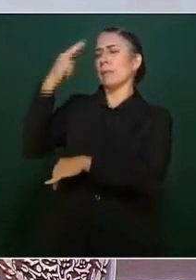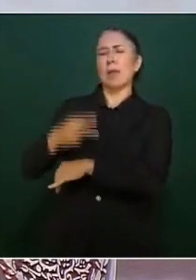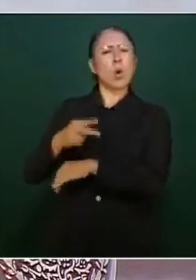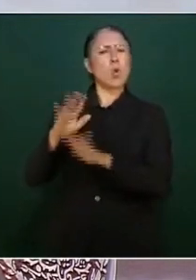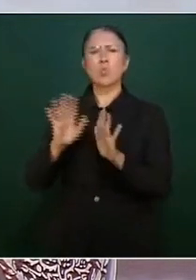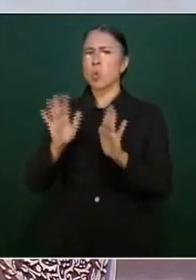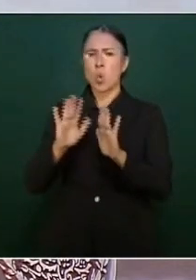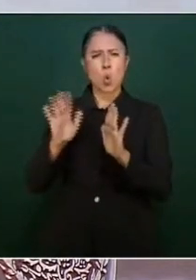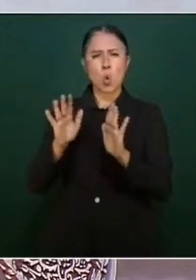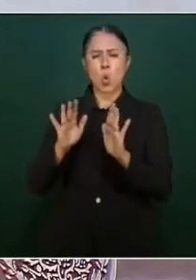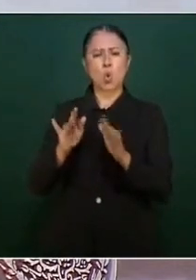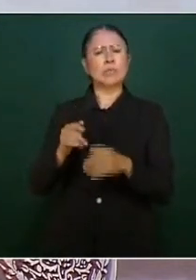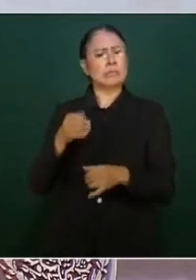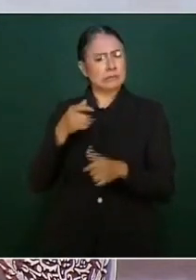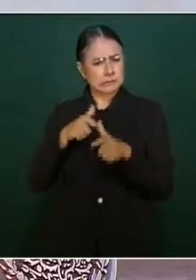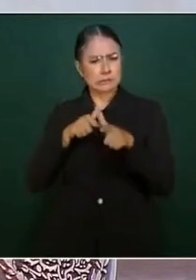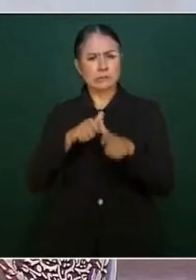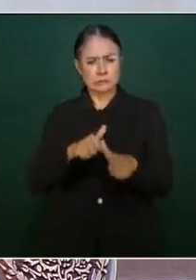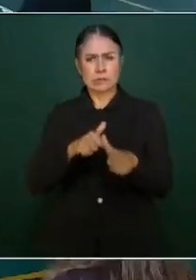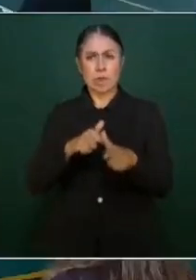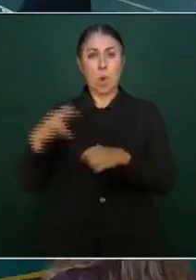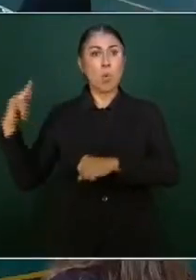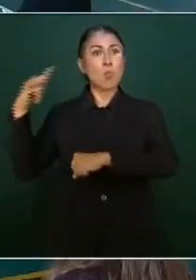número de vuelos autorizados por de Ciudad ¡Gracias! ¡Gracias! ¡Gracias! ¡Gracias!